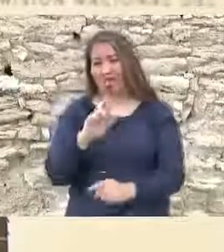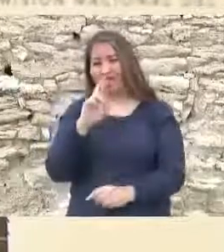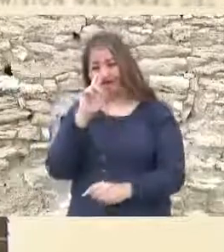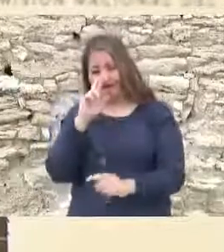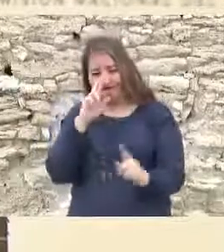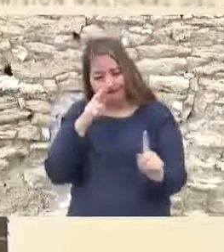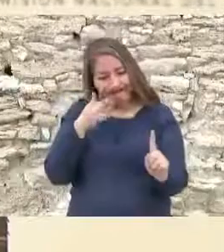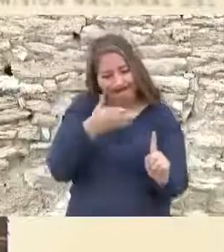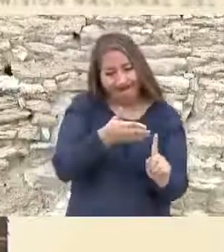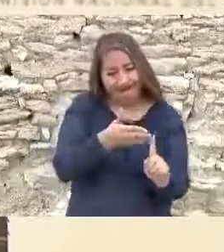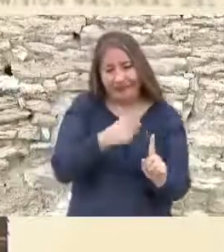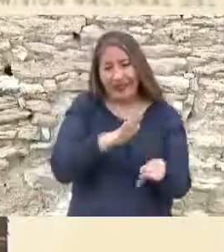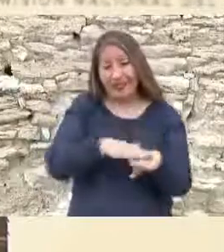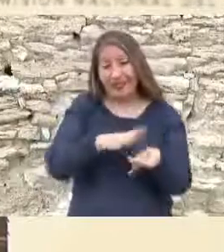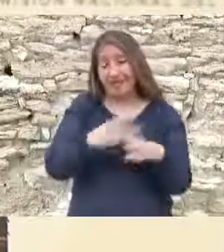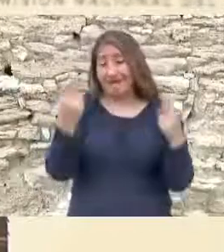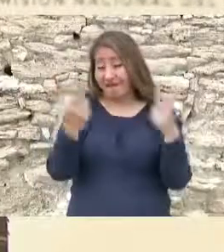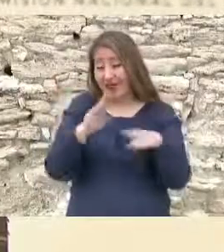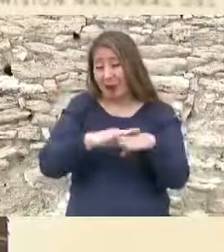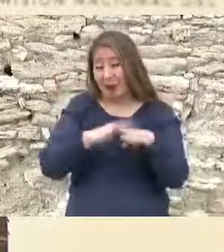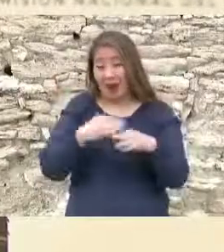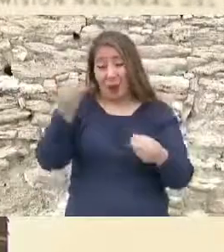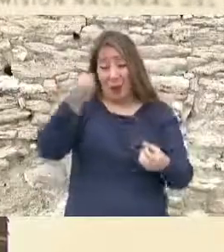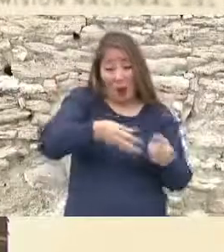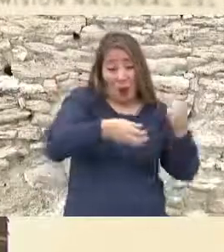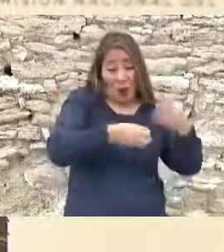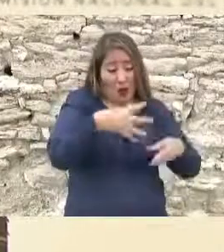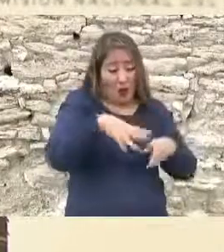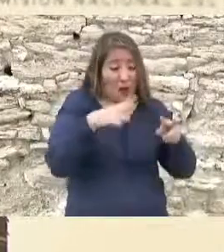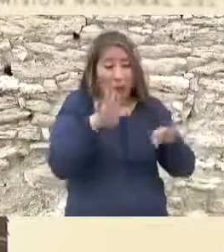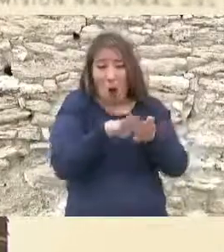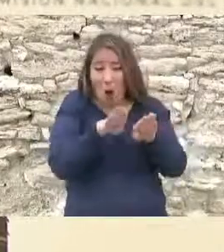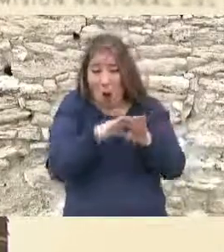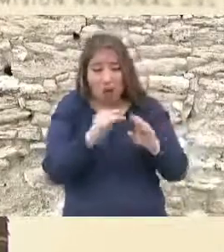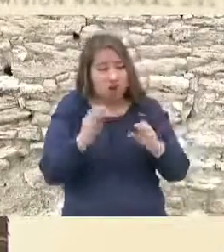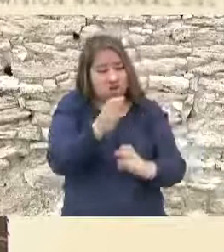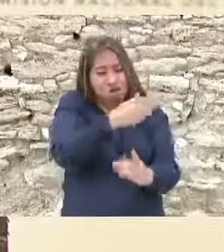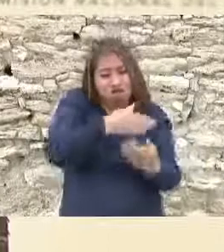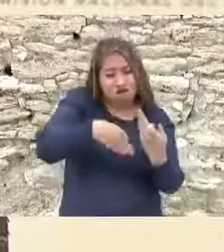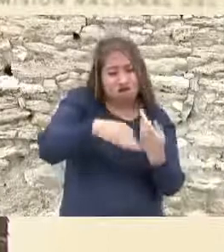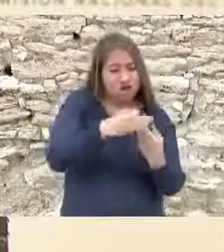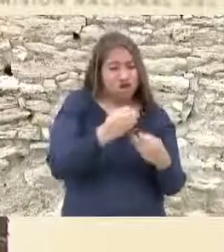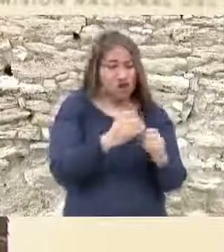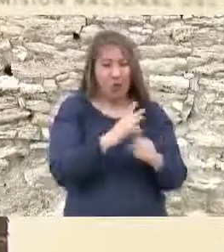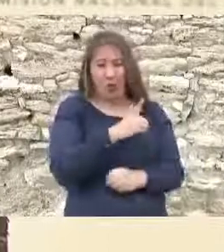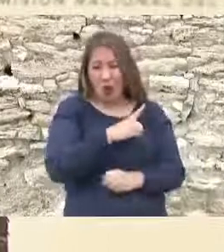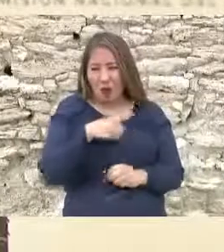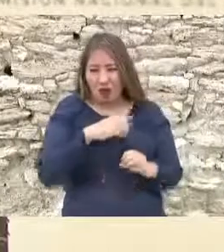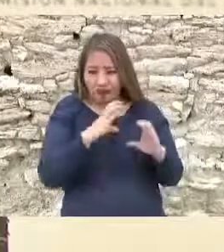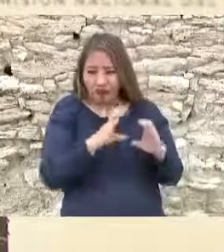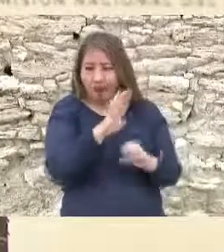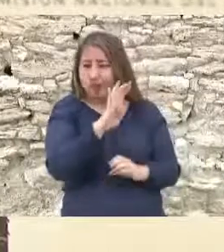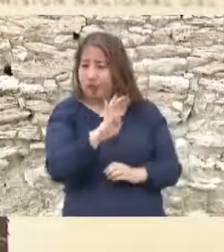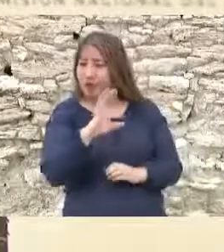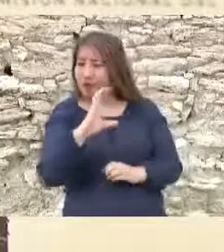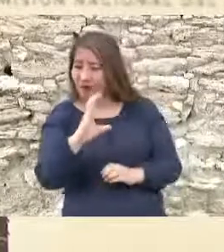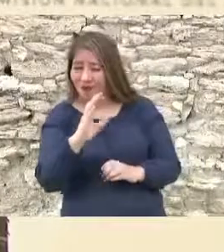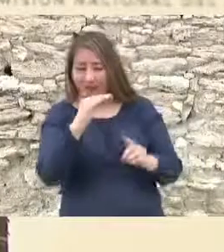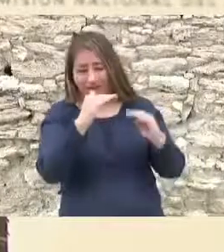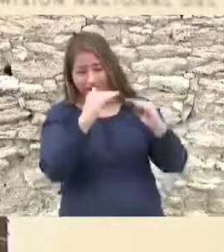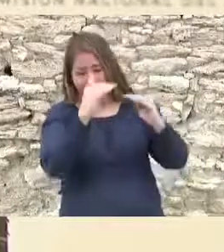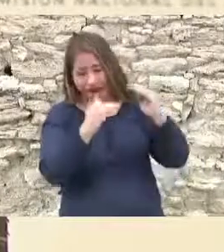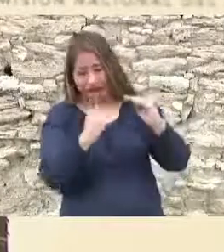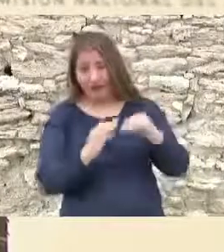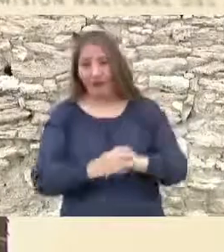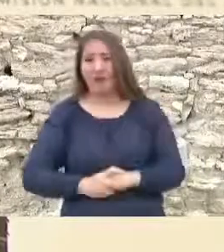que requerirá la suma de voluntades, visiones ideales de todos los sectores de la sociedad y de los tres niveles de